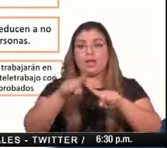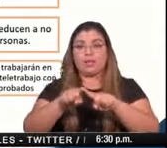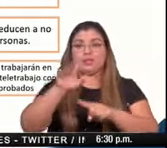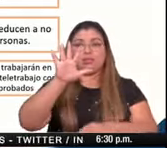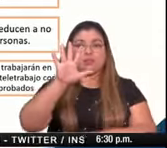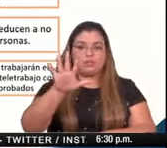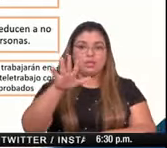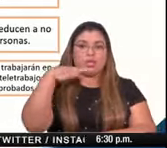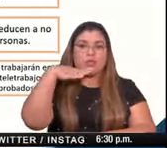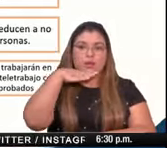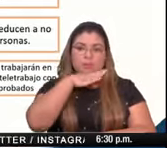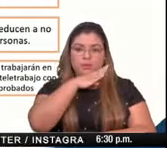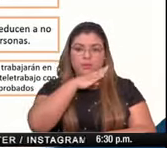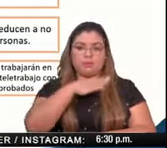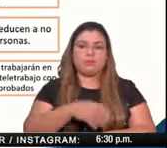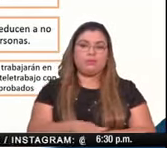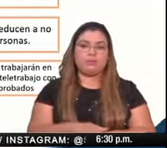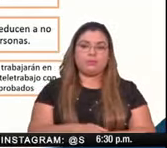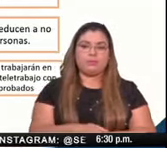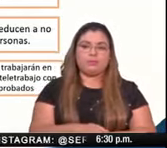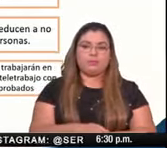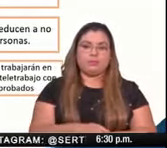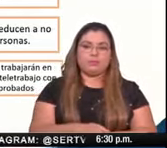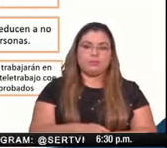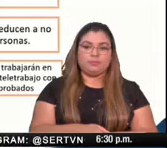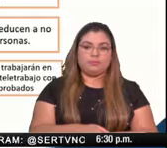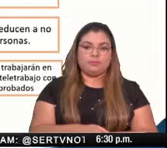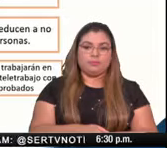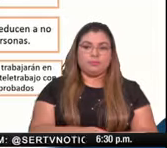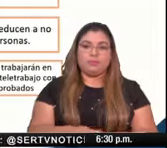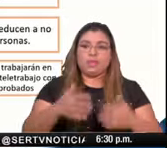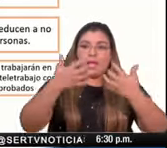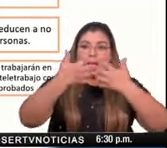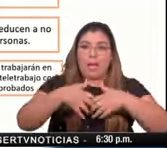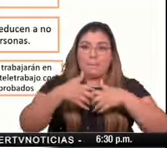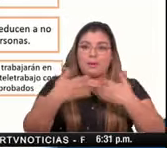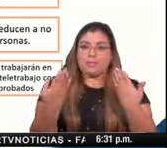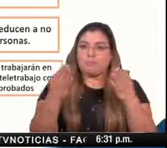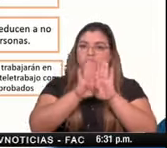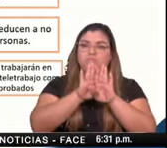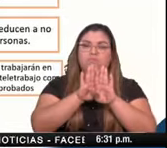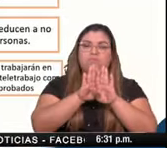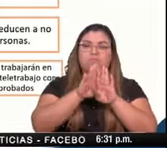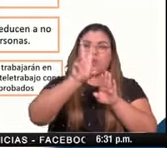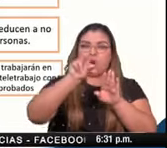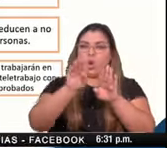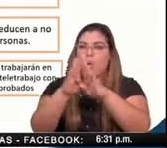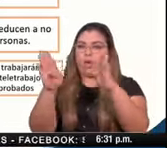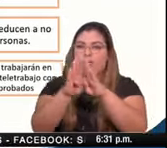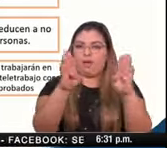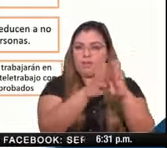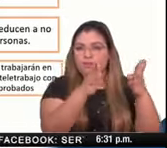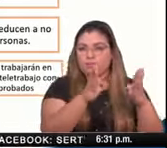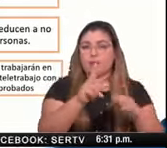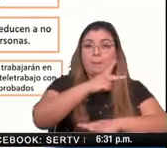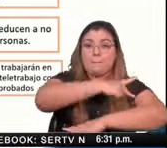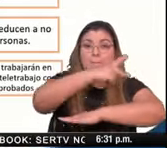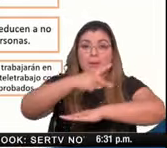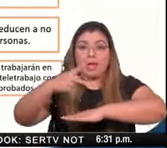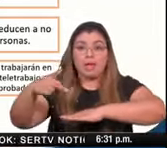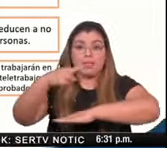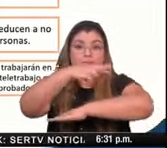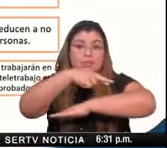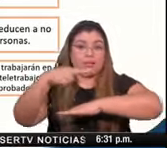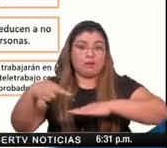mañana de 7 de la noche a 5 de la mañana se detienen las reaperturas habrá cierre de playas